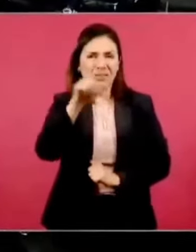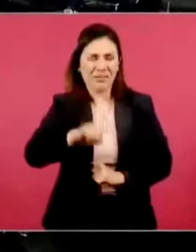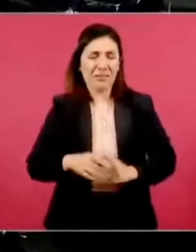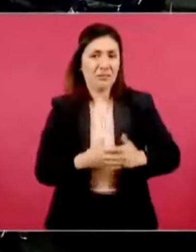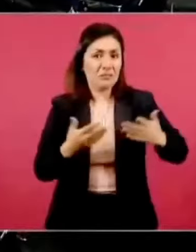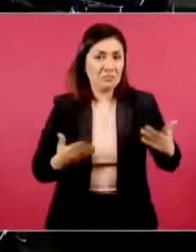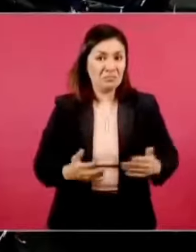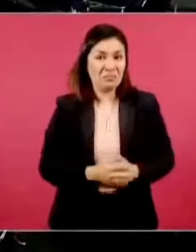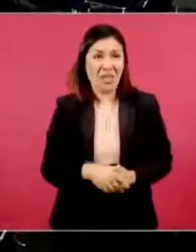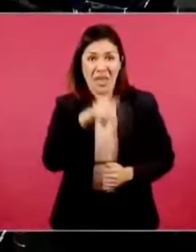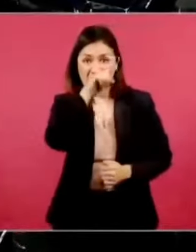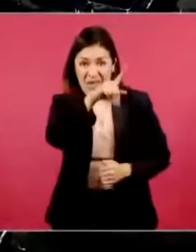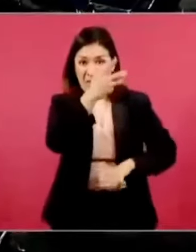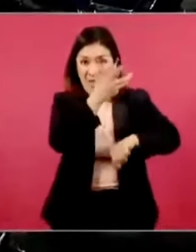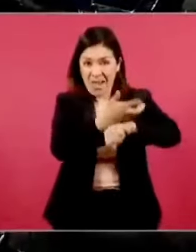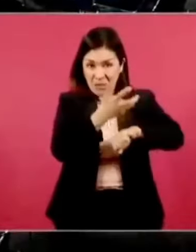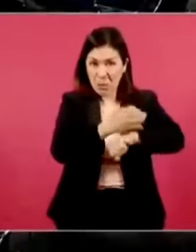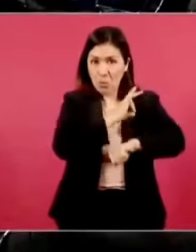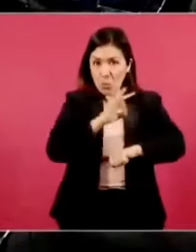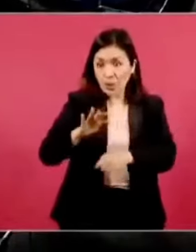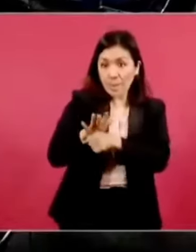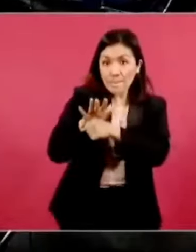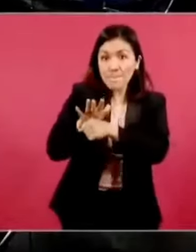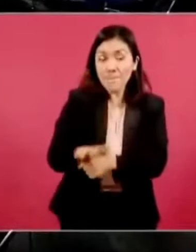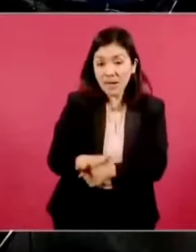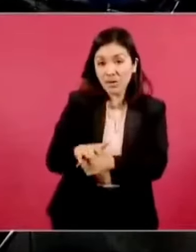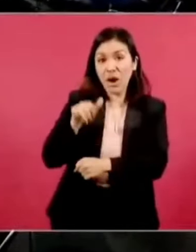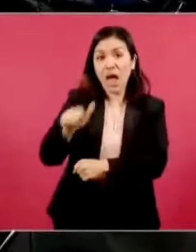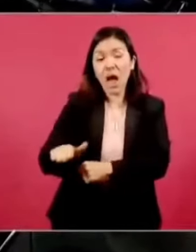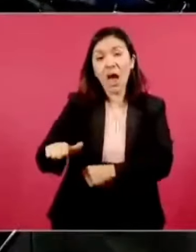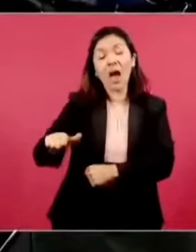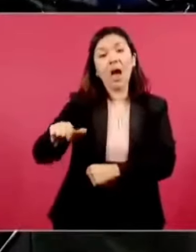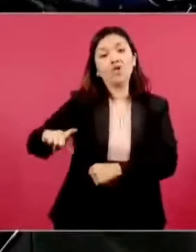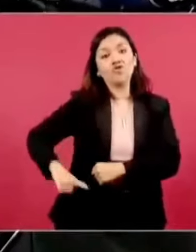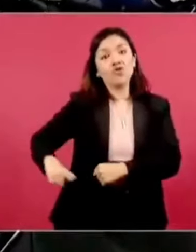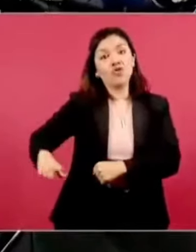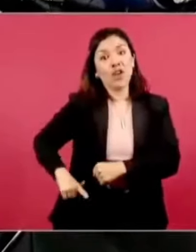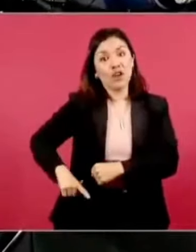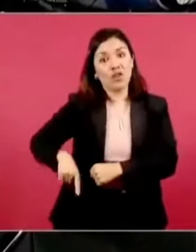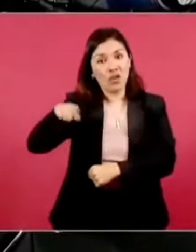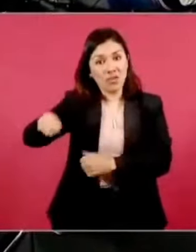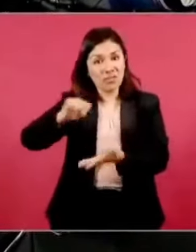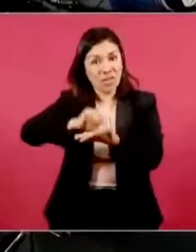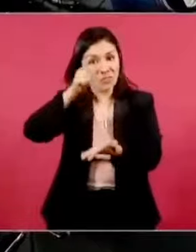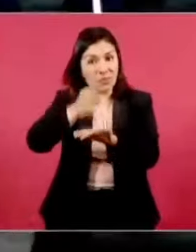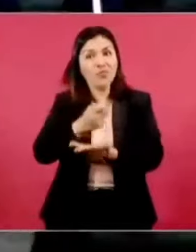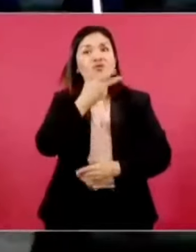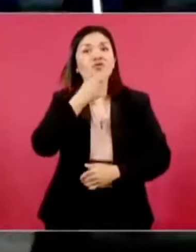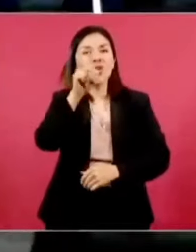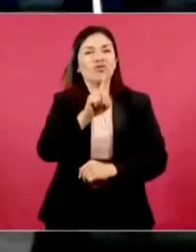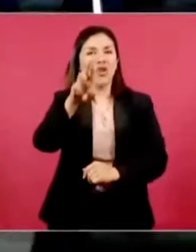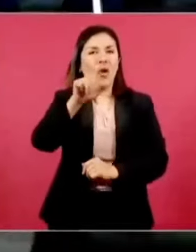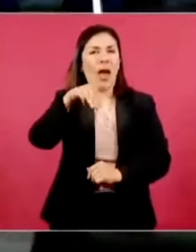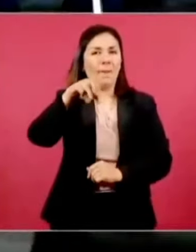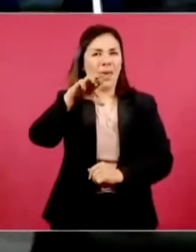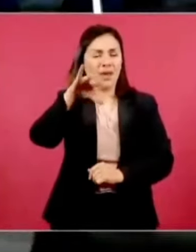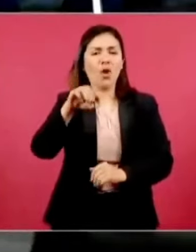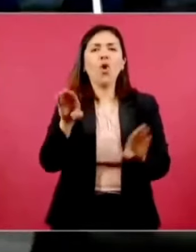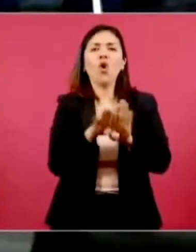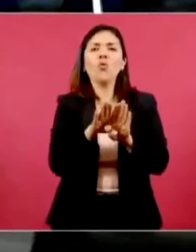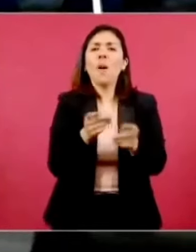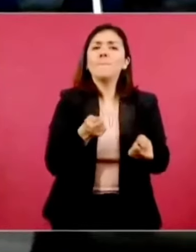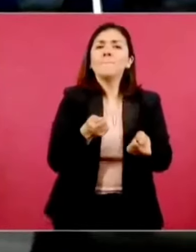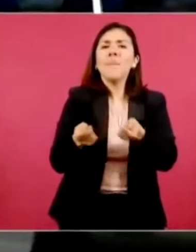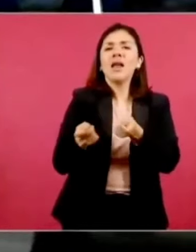América o Villarreal, incluso sobre el gobierno próximo federal, con este tipo de manejos de la justicia en donde